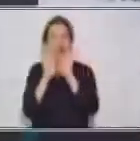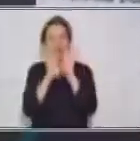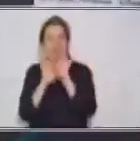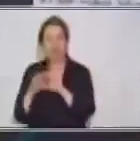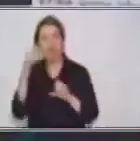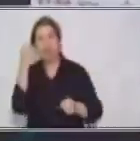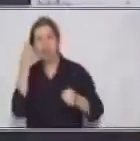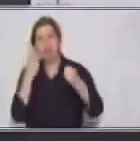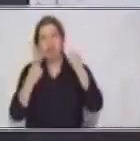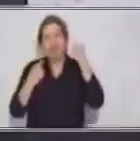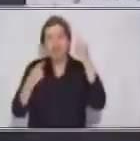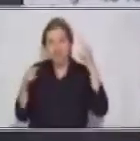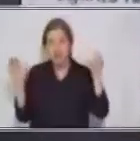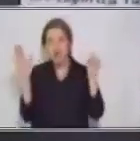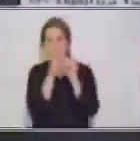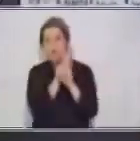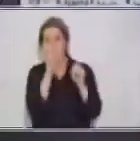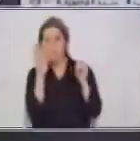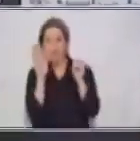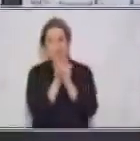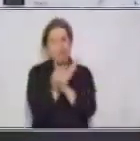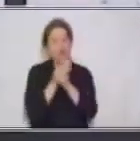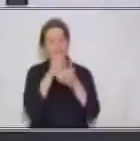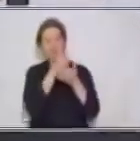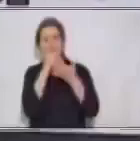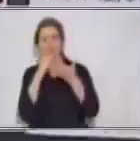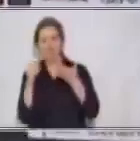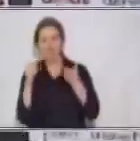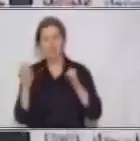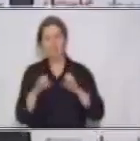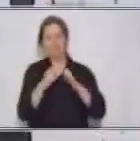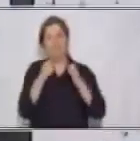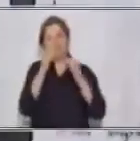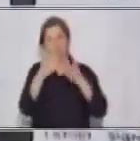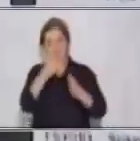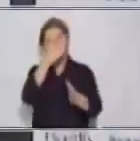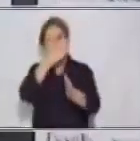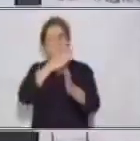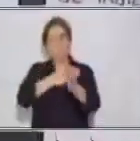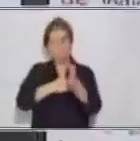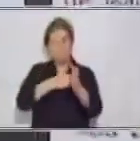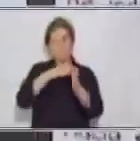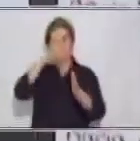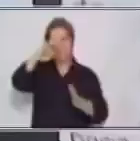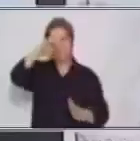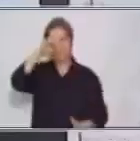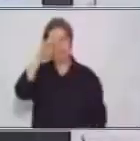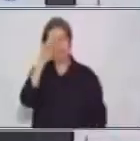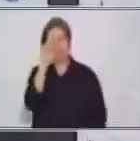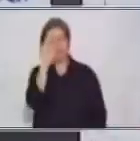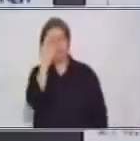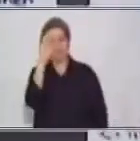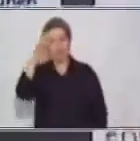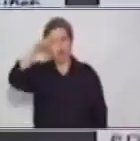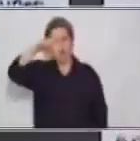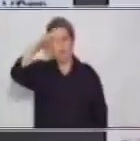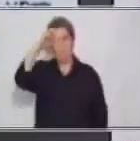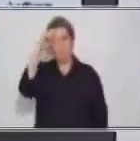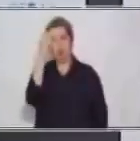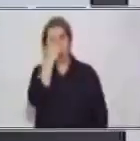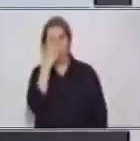sentido completo a una oración. Las preposiciones son más, ¿cómo les podría decir?, más directas,